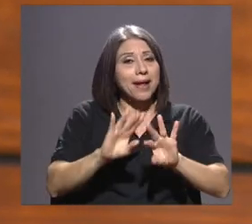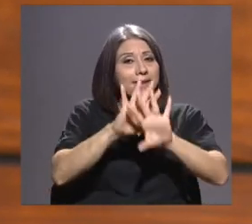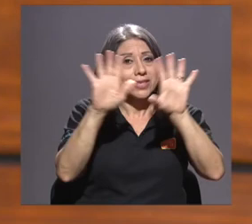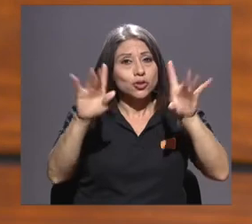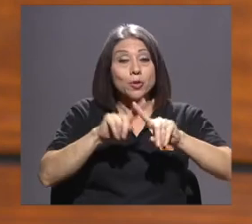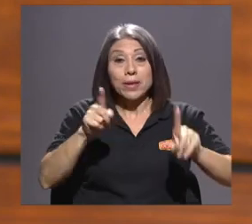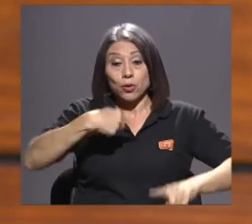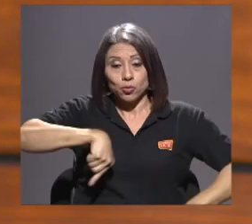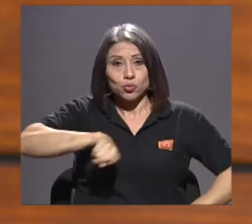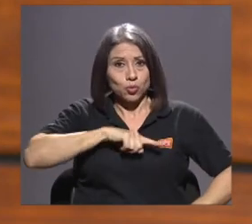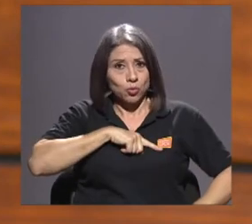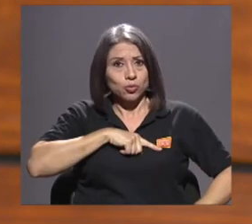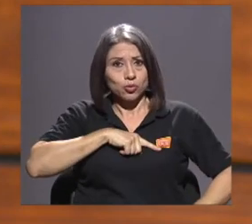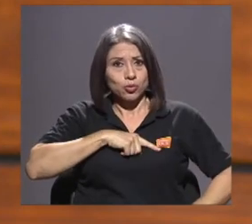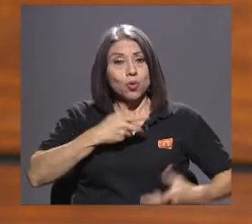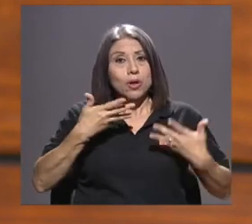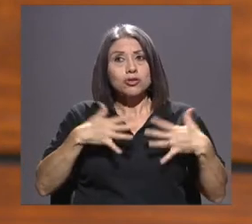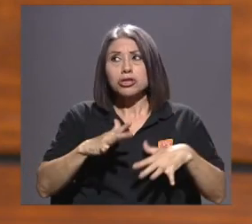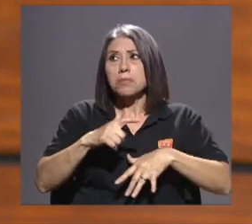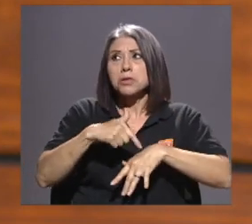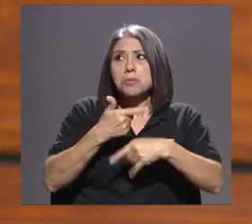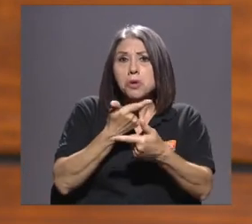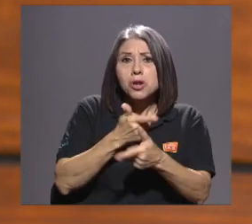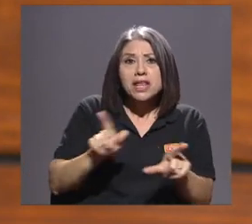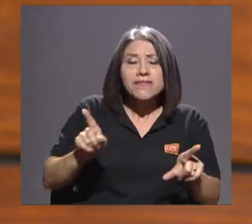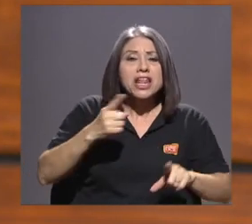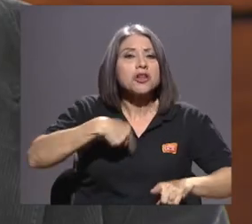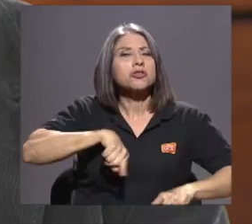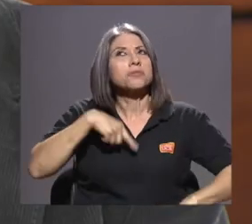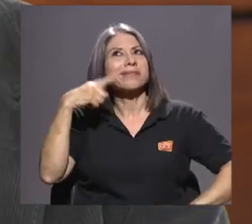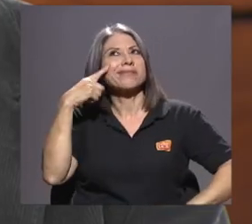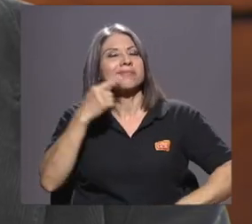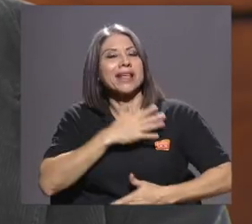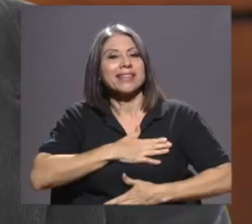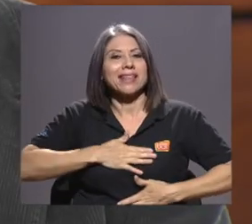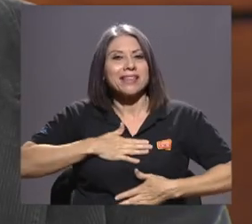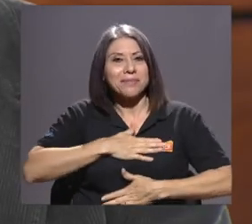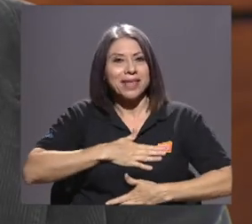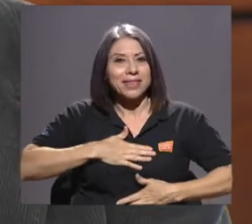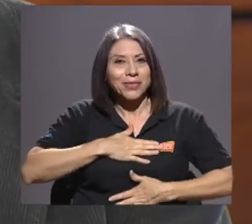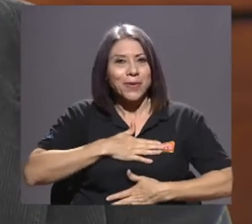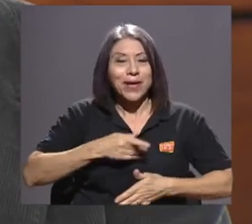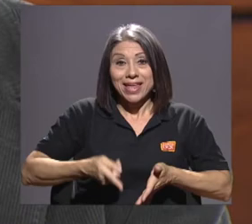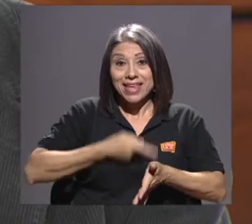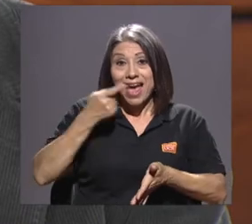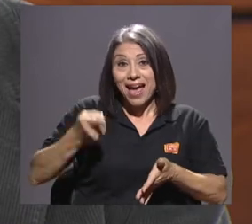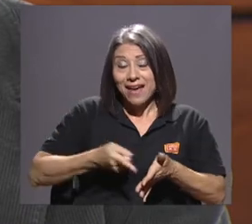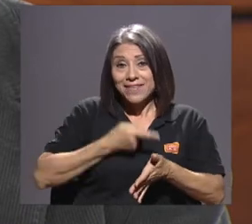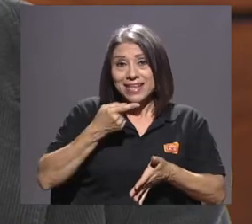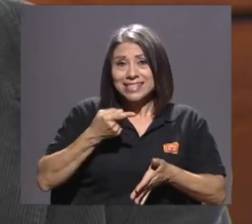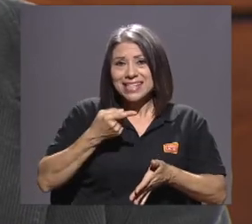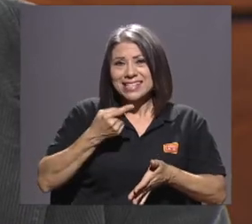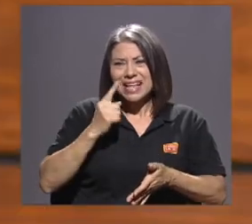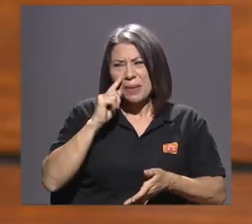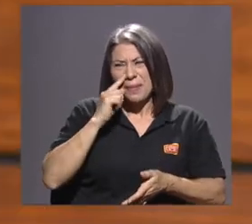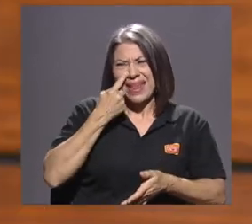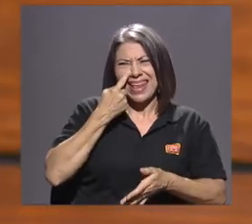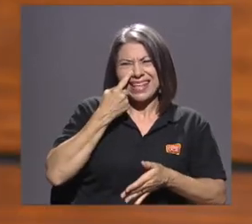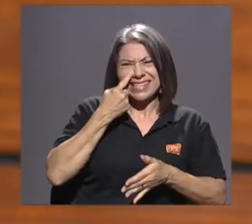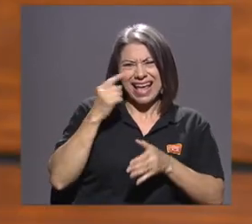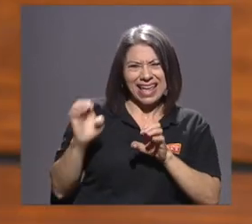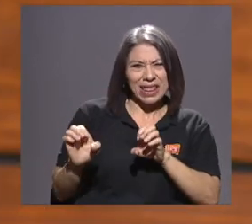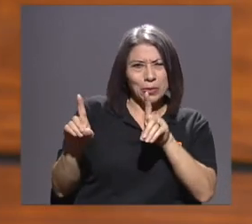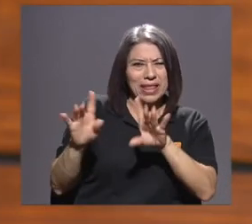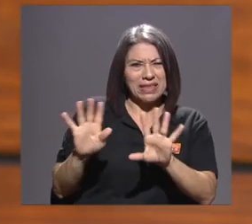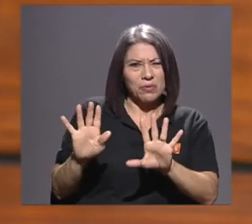personas, cuando tenemos el espacio libre, optamos por entretenimiento y a veces el tema educativo, pues nos da pereza. Entonces